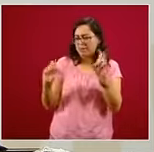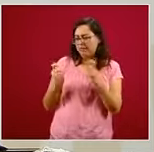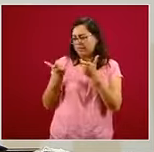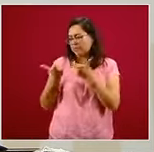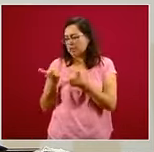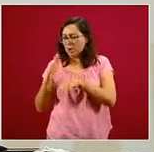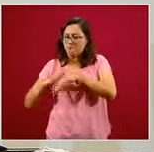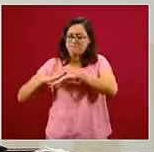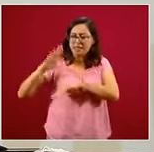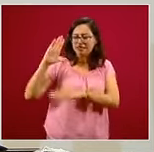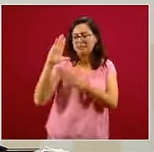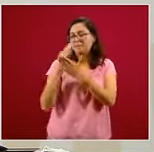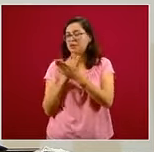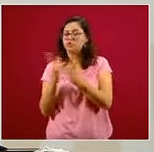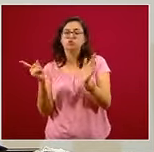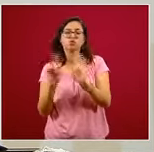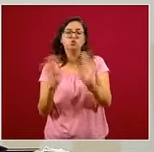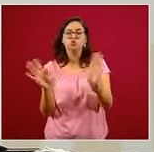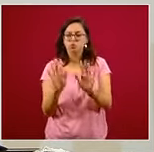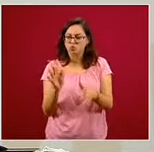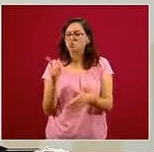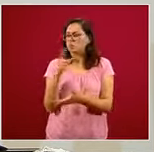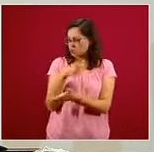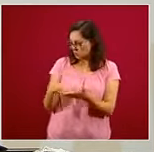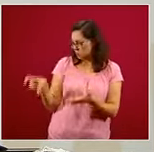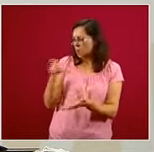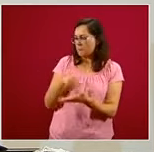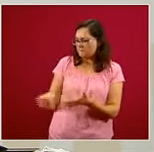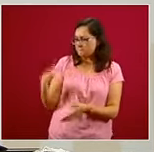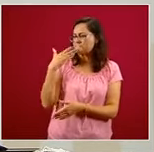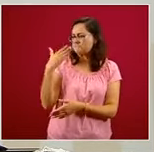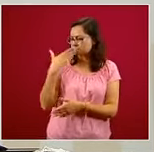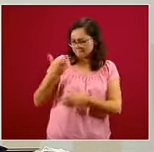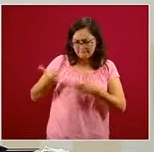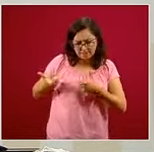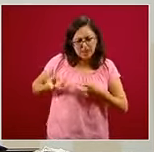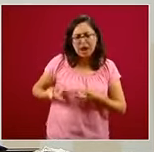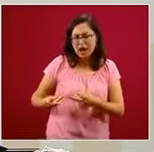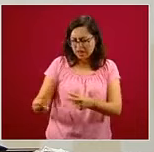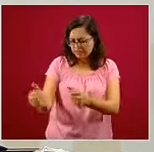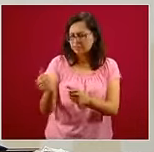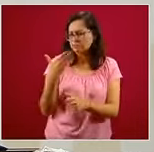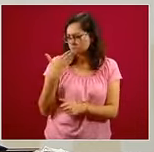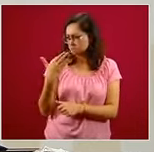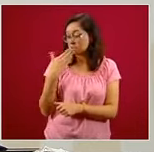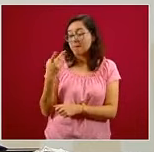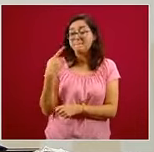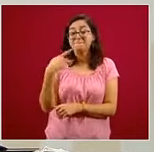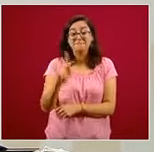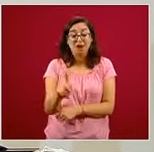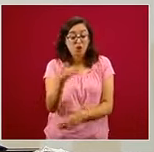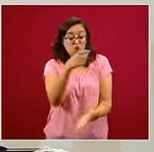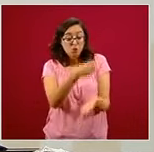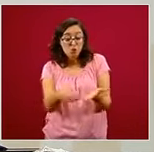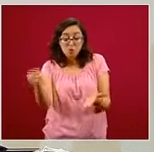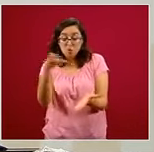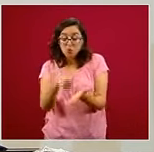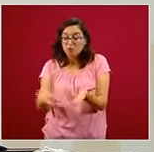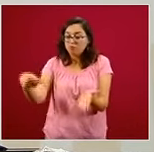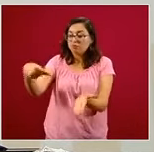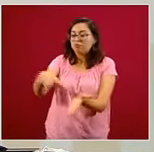o disminuir, sino que la calidad de los alimentos que el gobierno adquiera atienda a